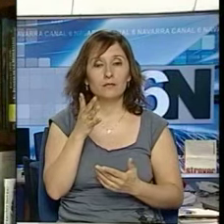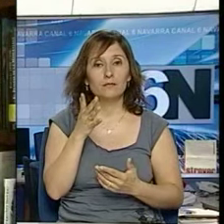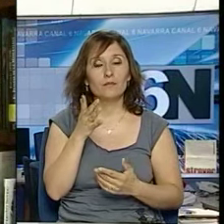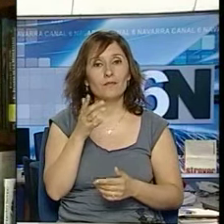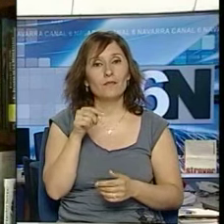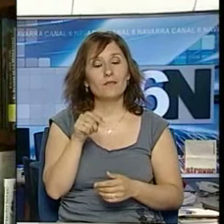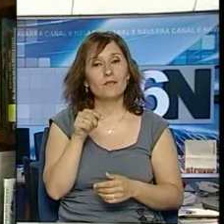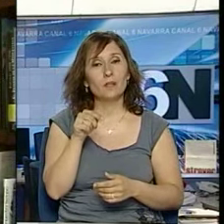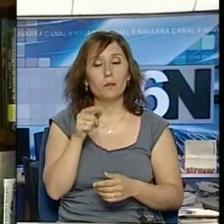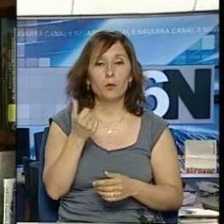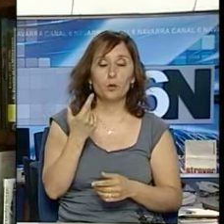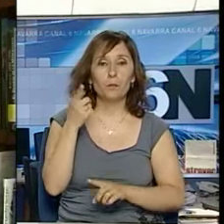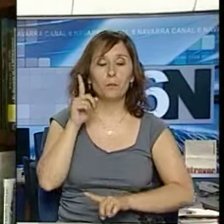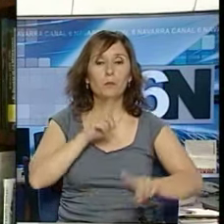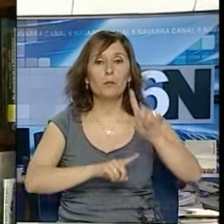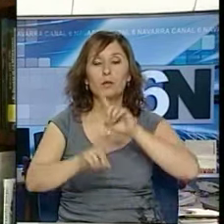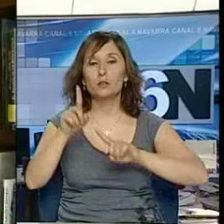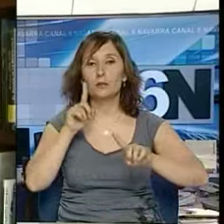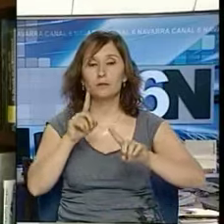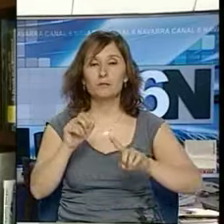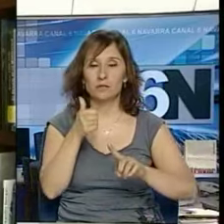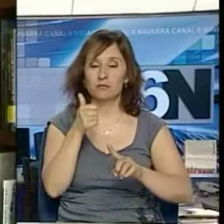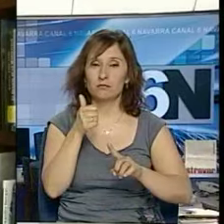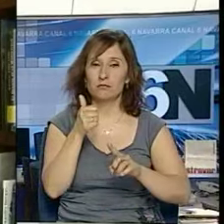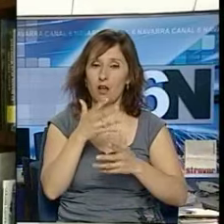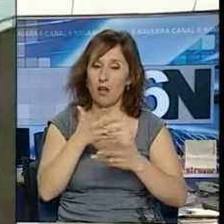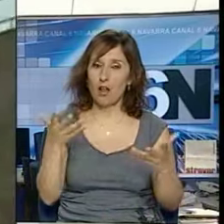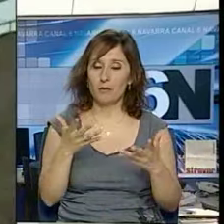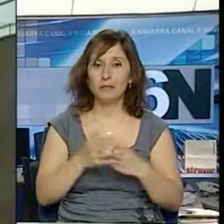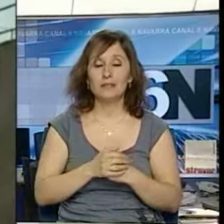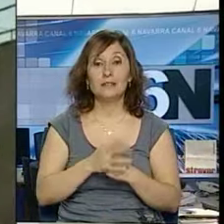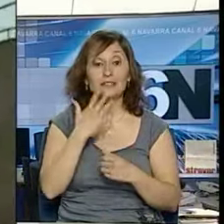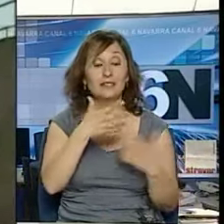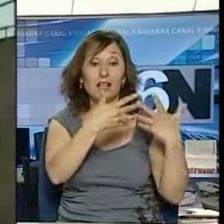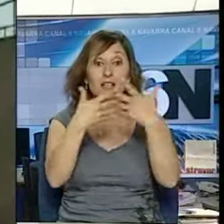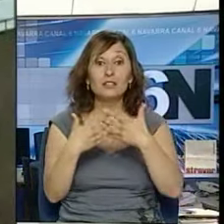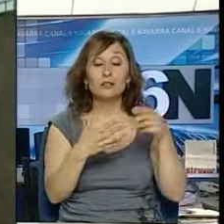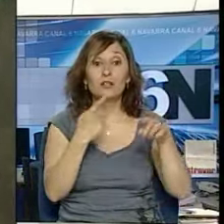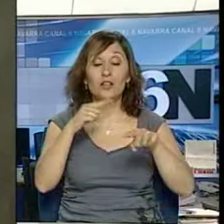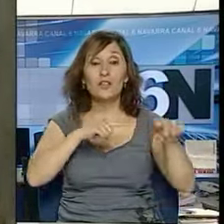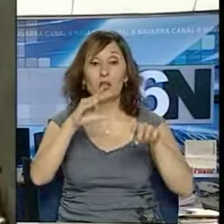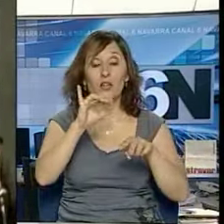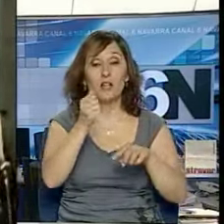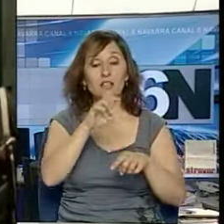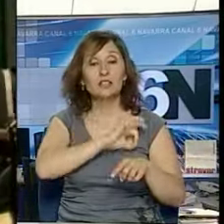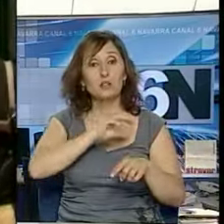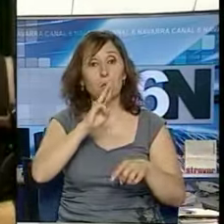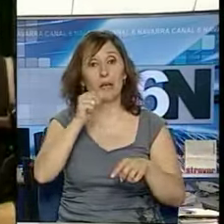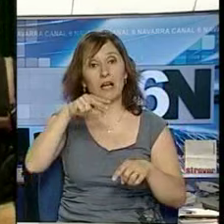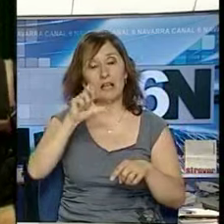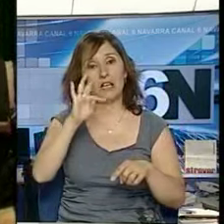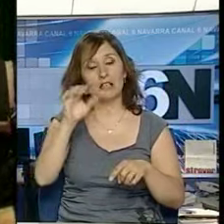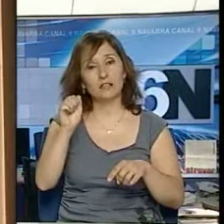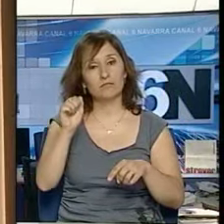unos tintes particularmente graves en este momento. Desde Estados Unidos, el director de la CIA, León Panetta, lanza un